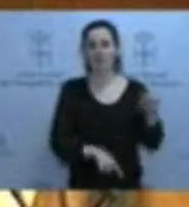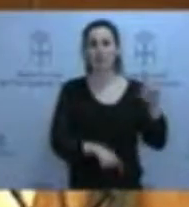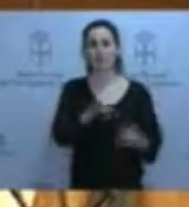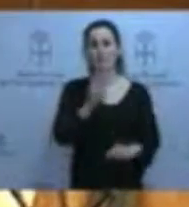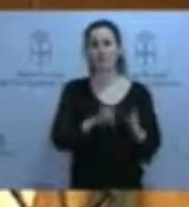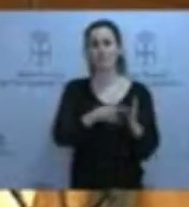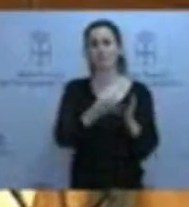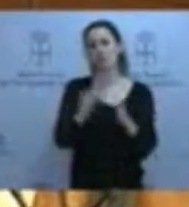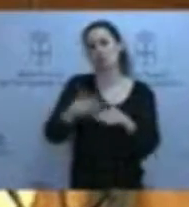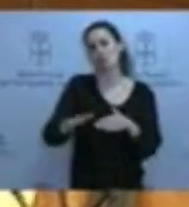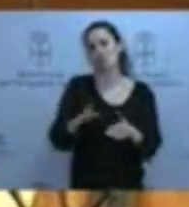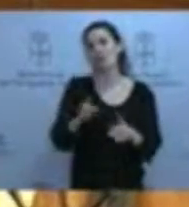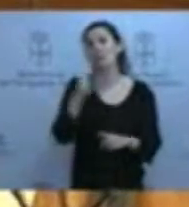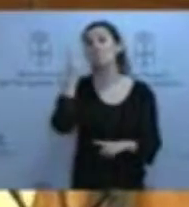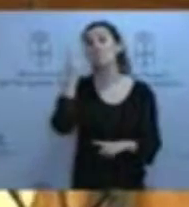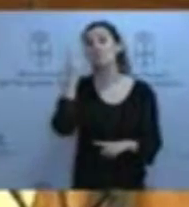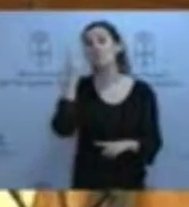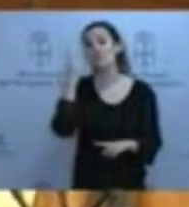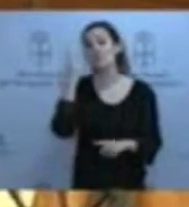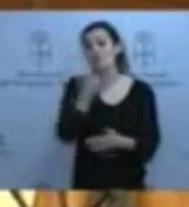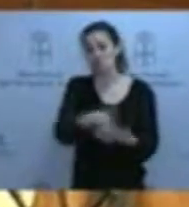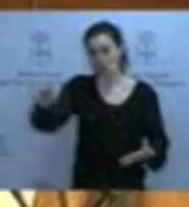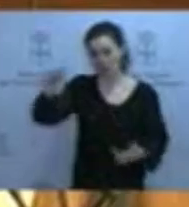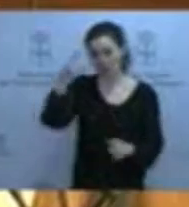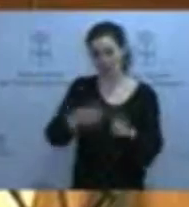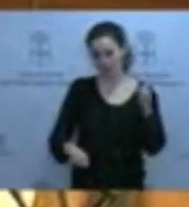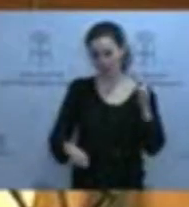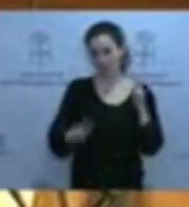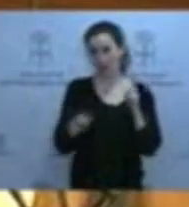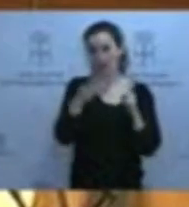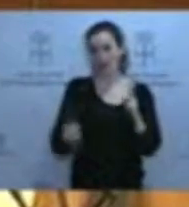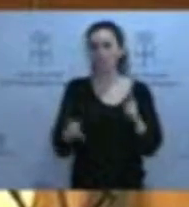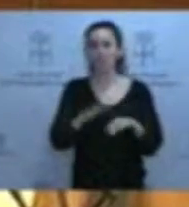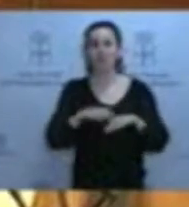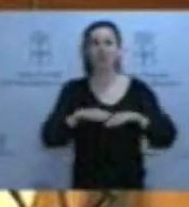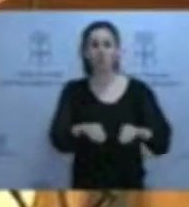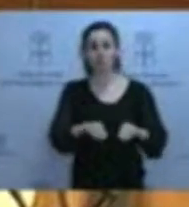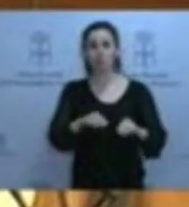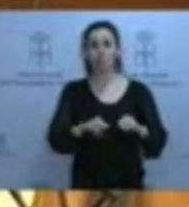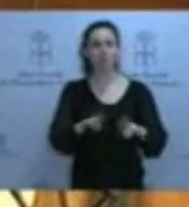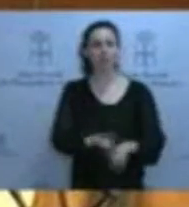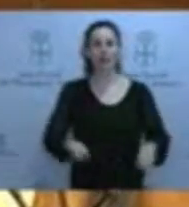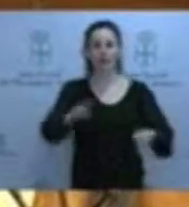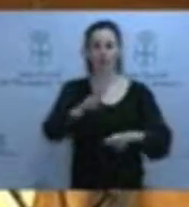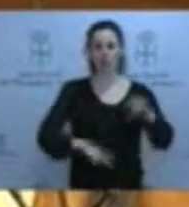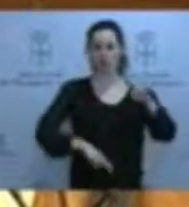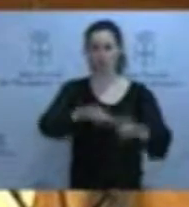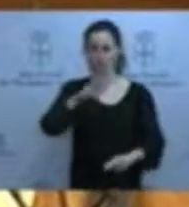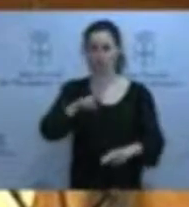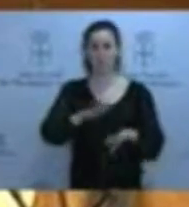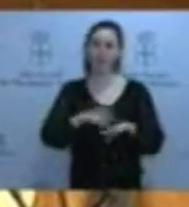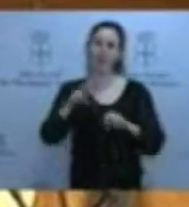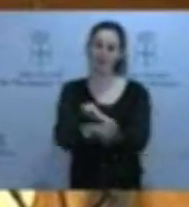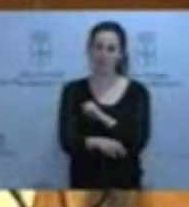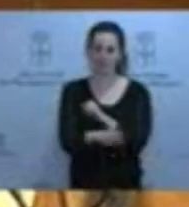proyecto más de millón y medio de euros para que efectivamente ese equipamiento se pueda reconstruir y que no sea vulnerable